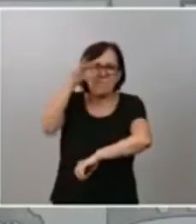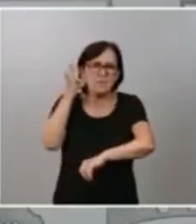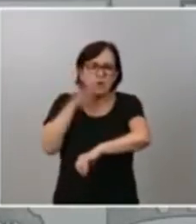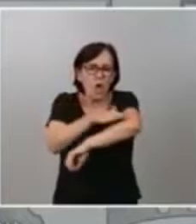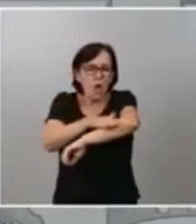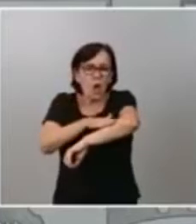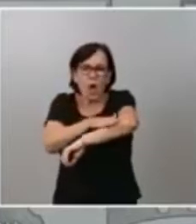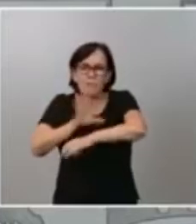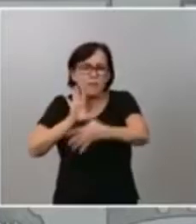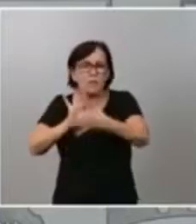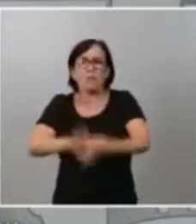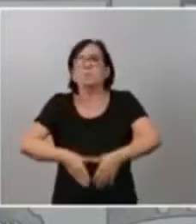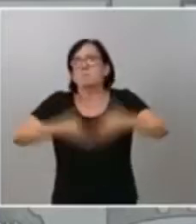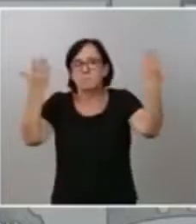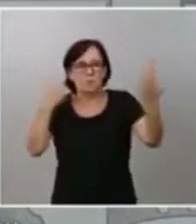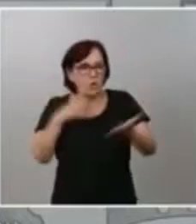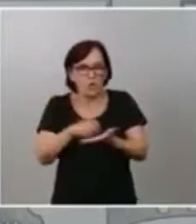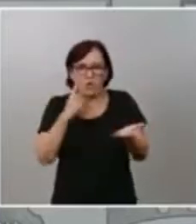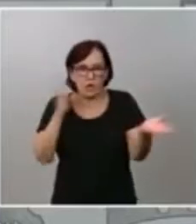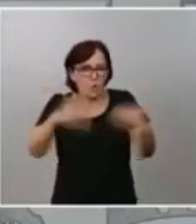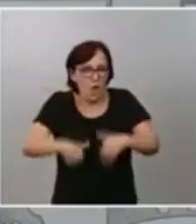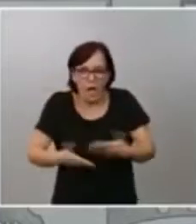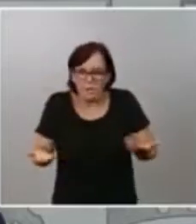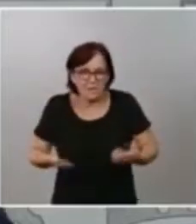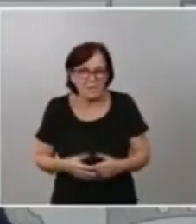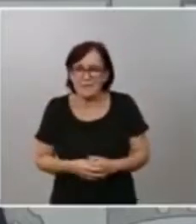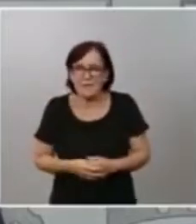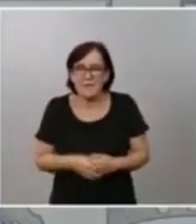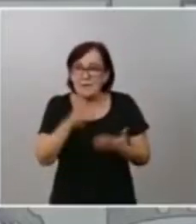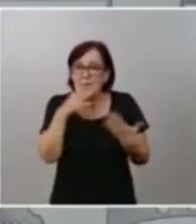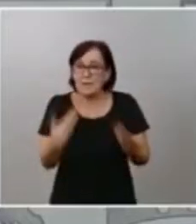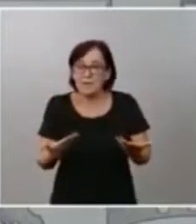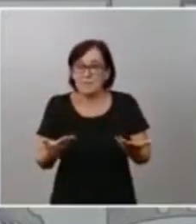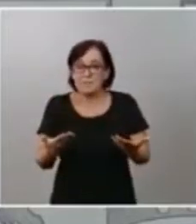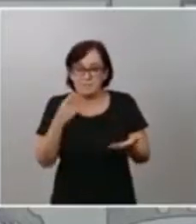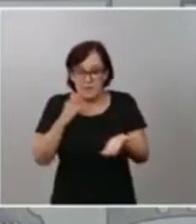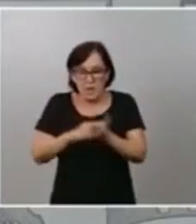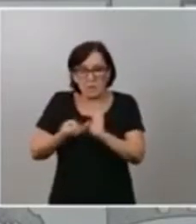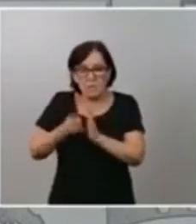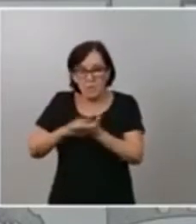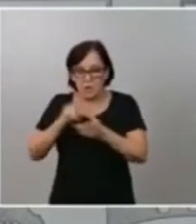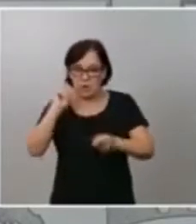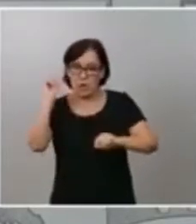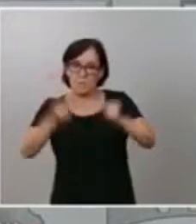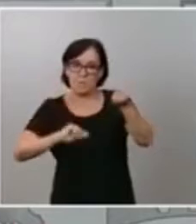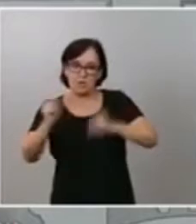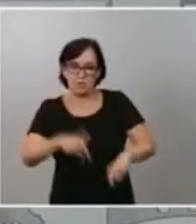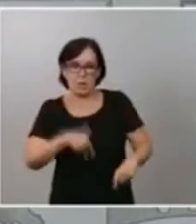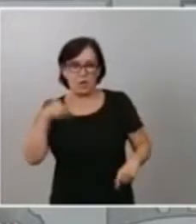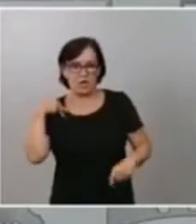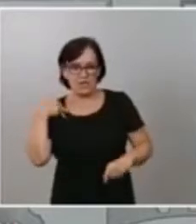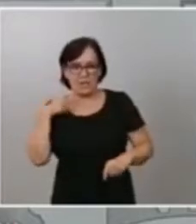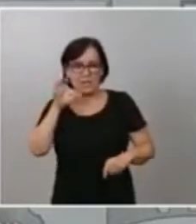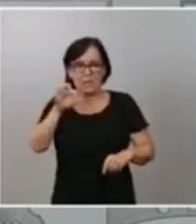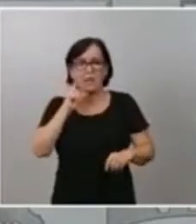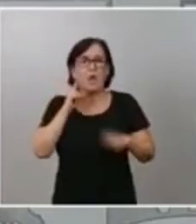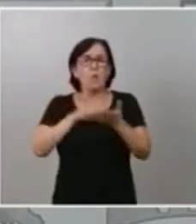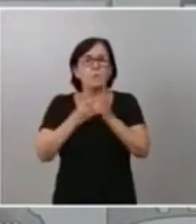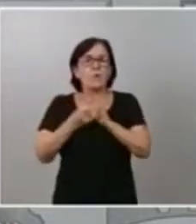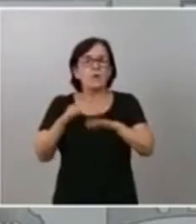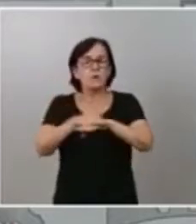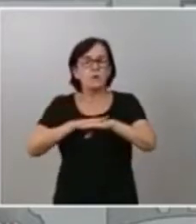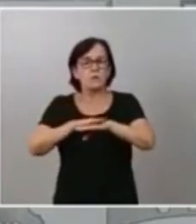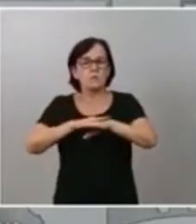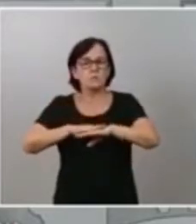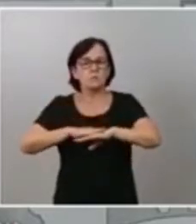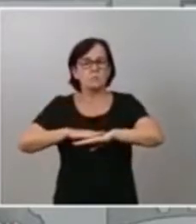Faltaría más. Y, de hecho, ese proyecto de presupuestos generales del Estado tiene que ser un proyecto basado, cimentado en el